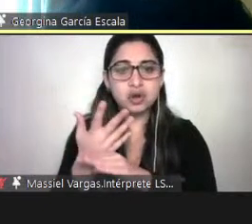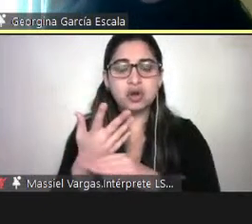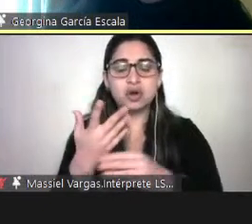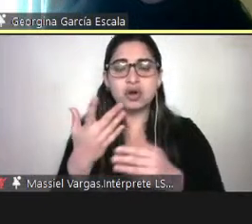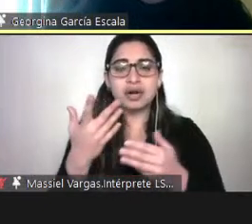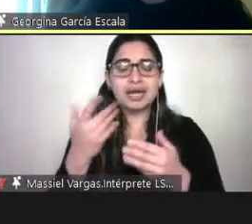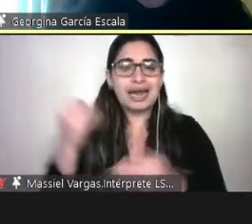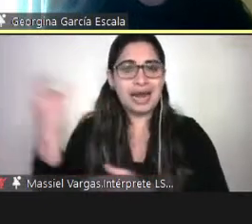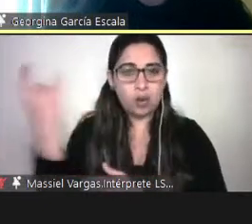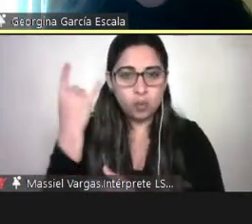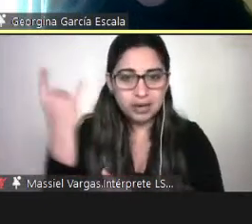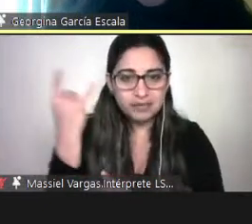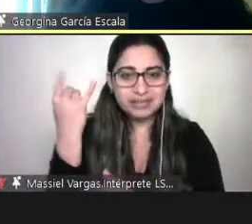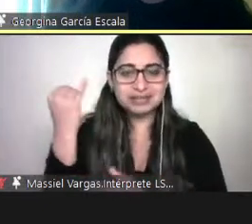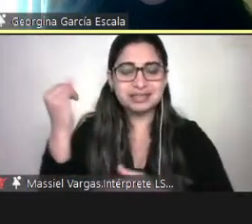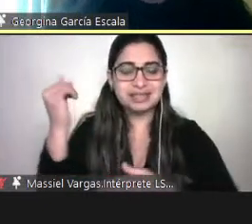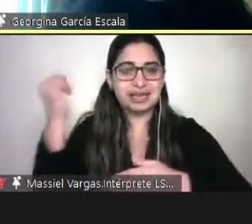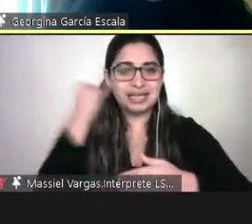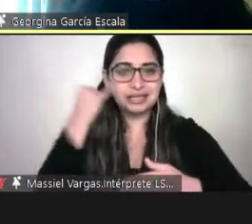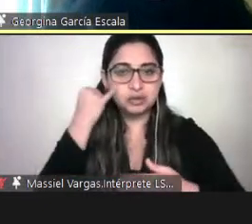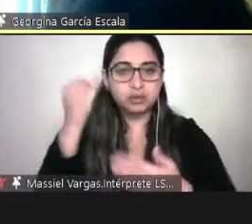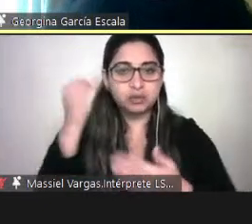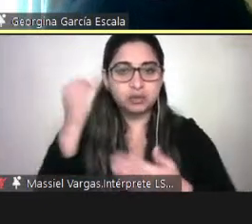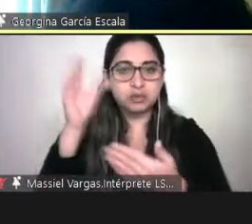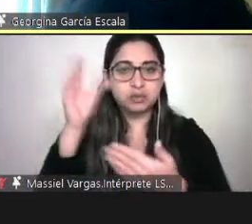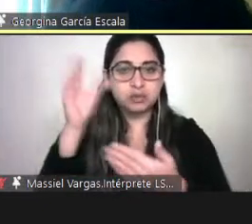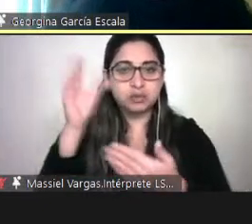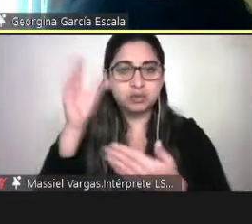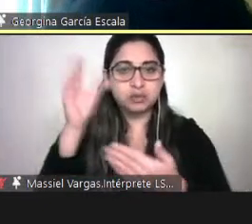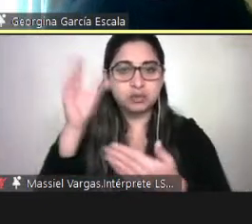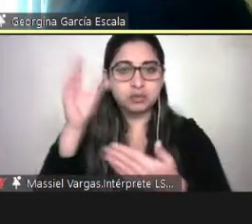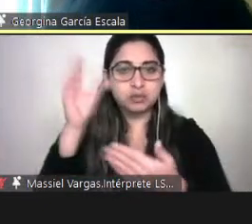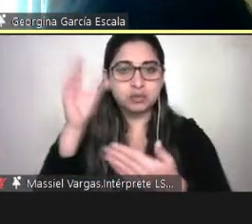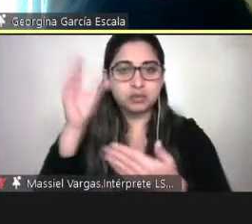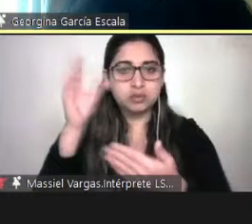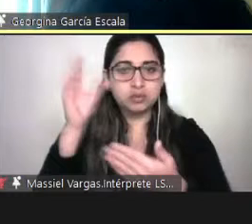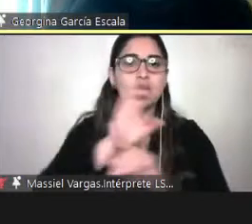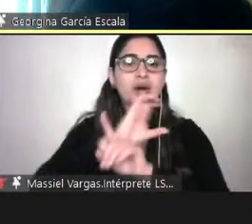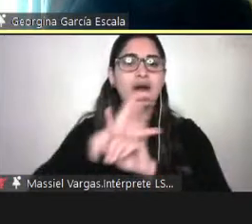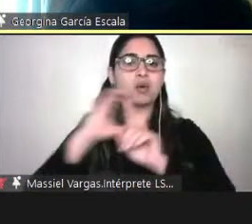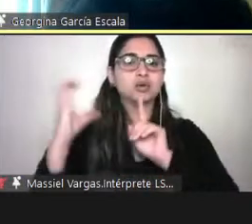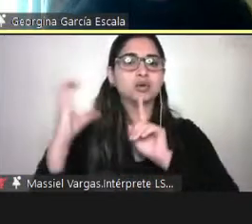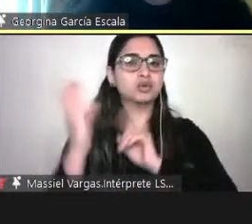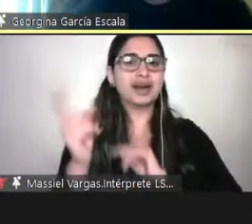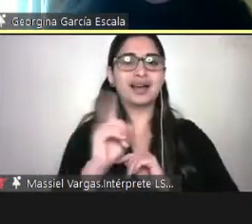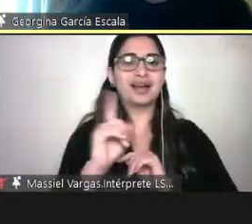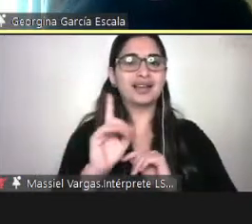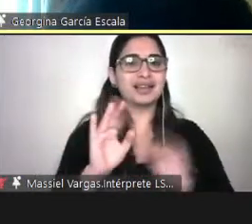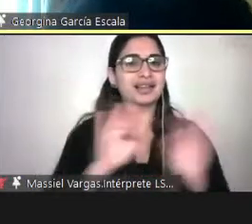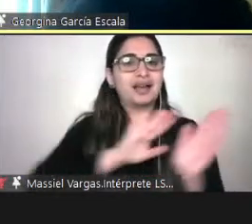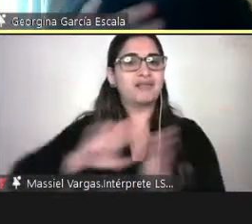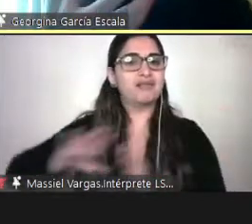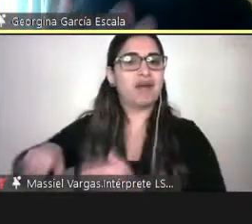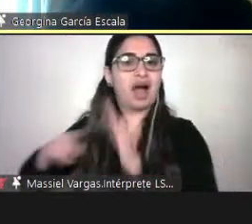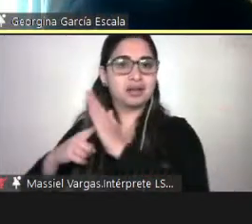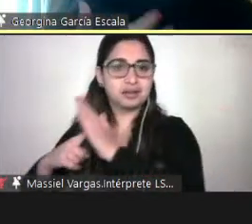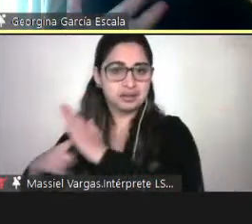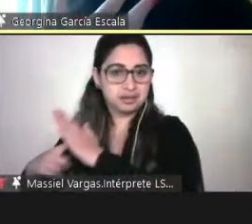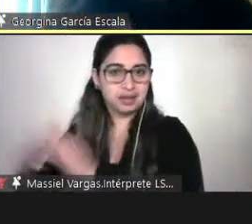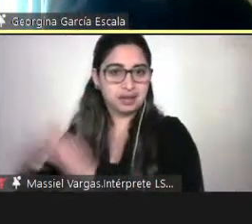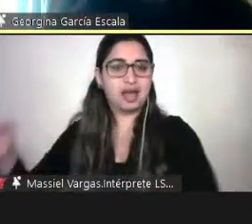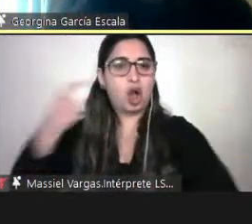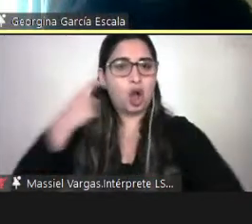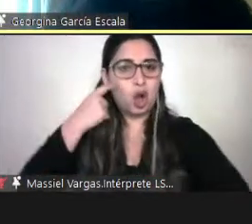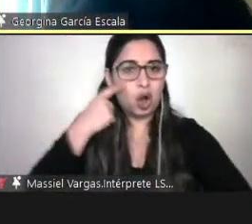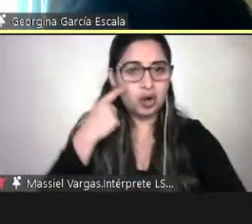y las universidades del Estado deben promover una cultura menos discriminadora, conocer la tremenda